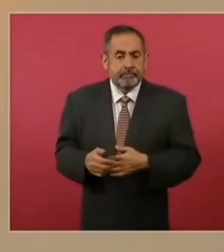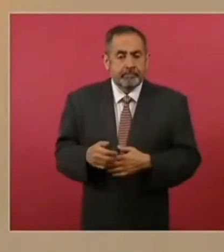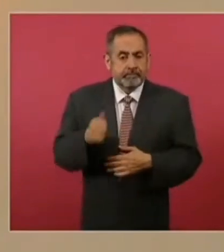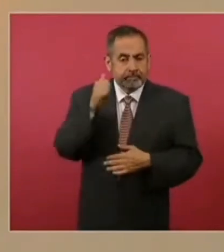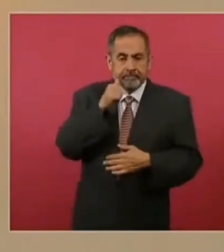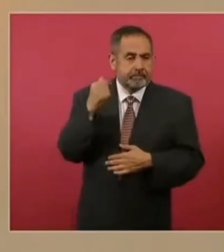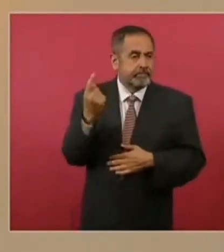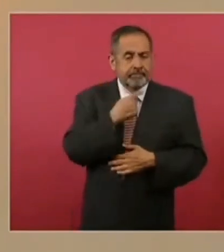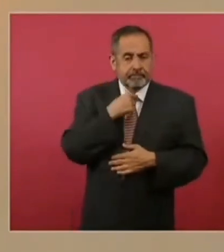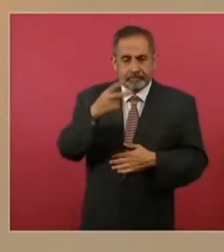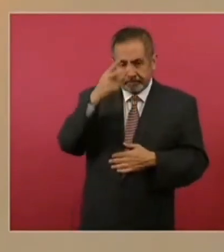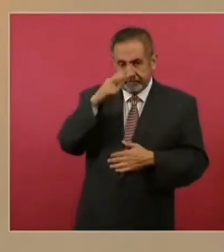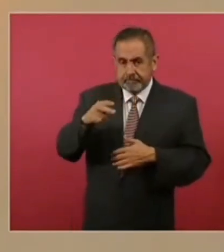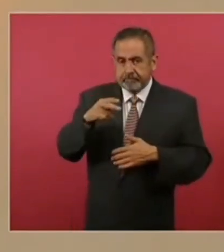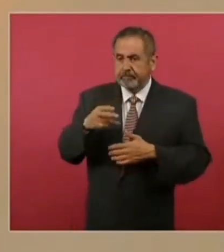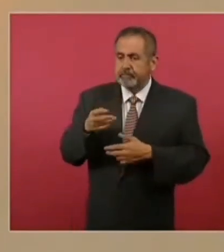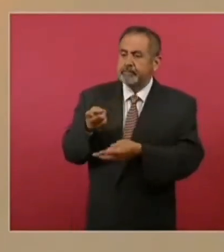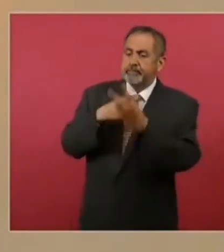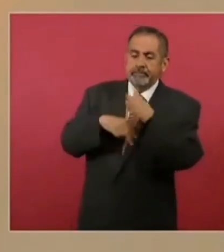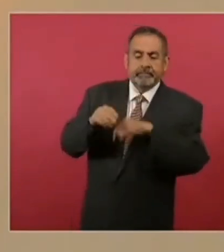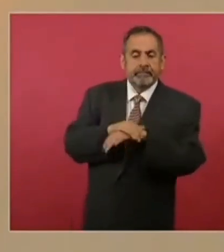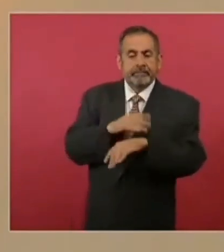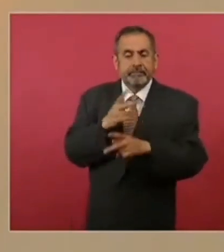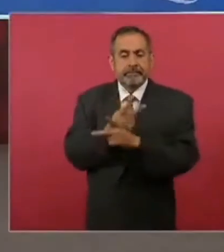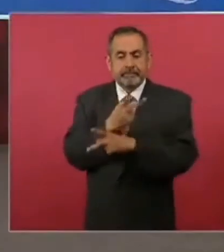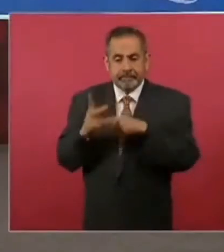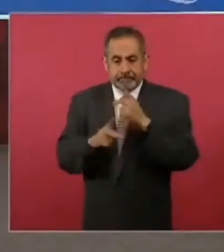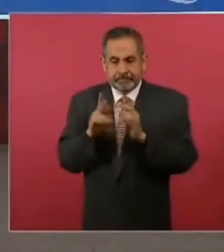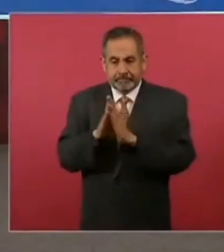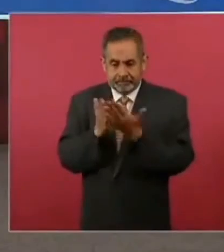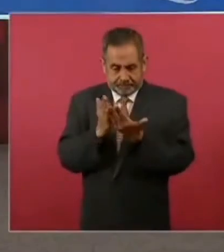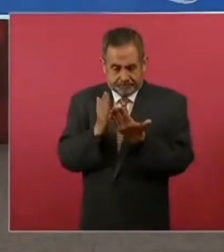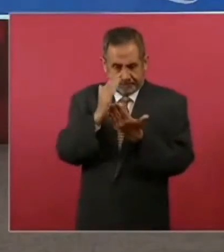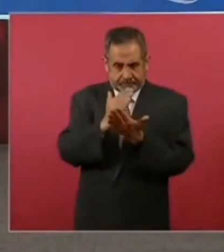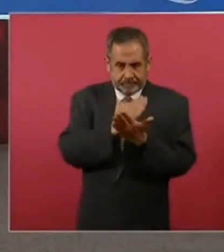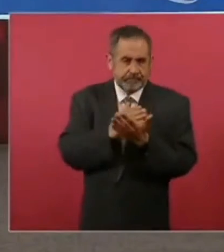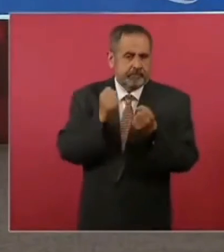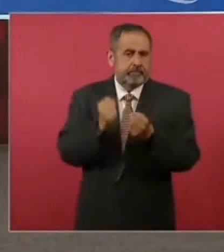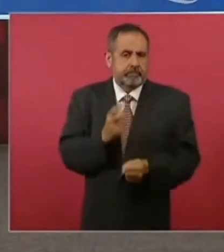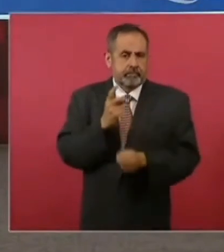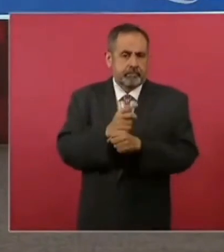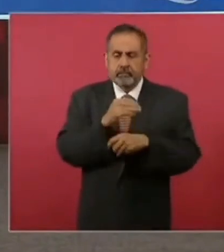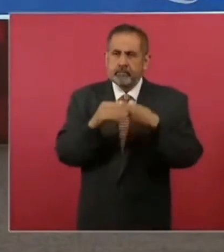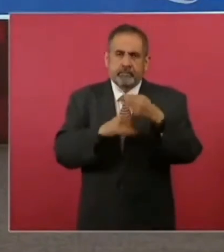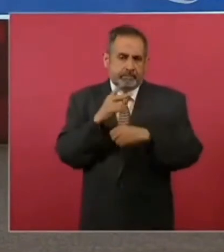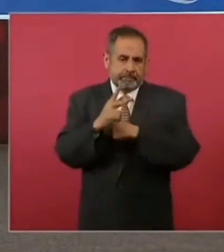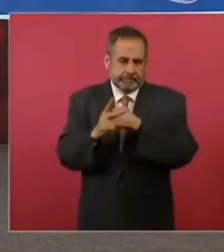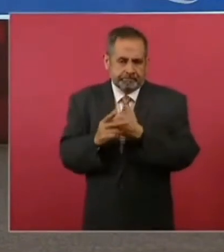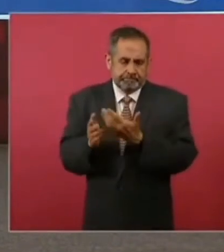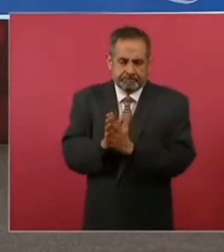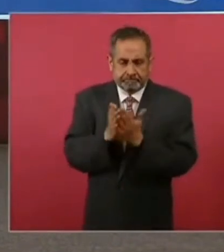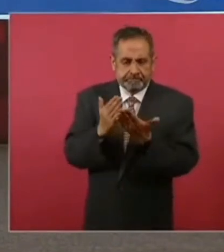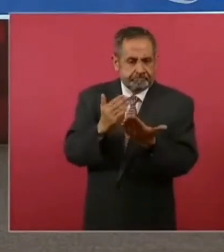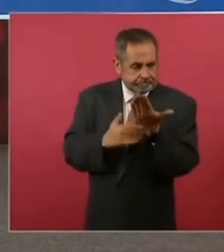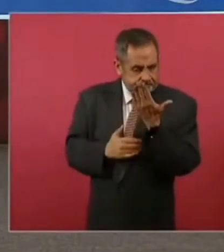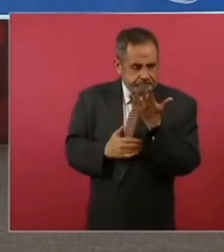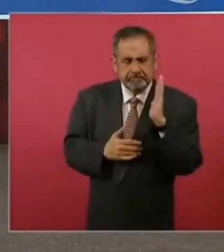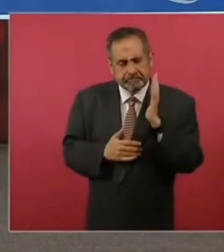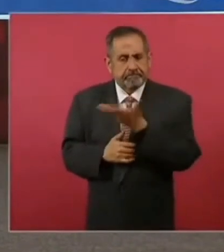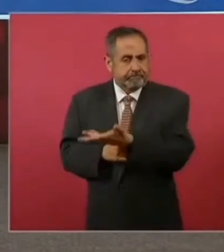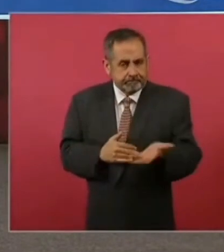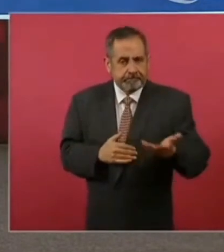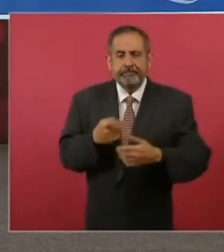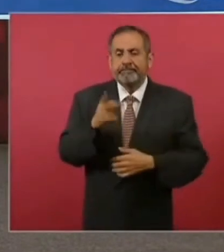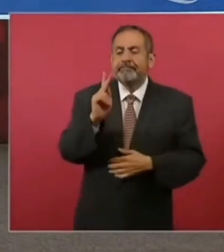cualquier mexicano cuando entramos a nuestro país y nos piden nuestro pasaporte, eso es por seguridad de nuestro propio país y de todos los demás. Bueno, nosotros,